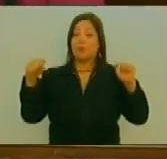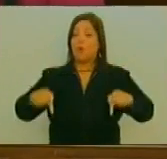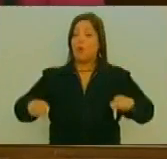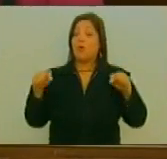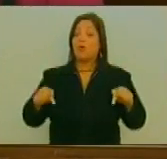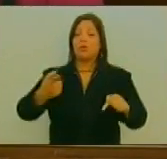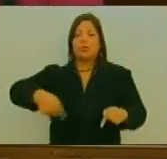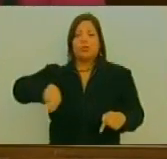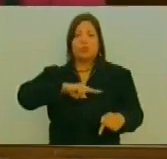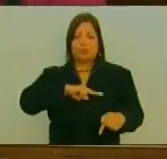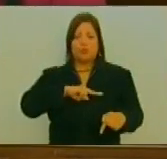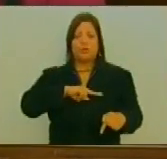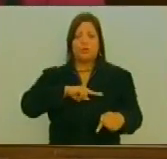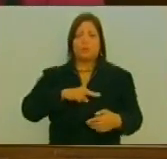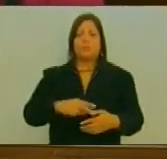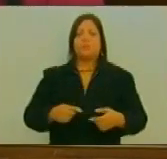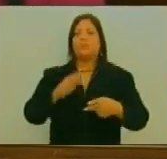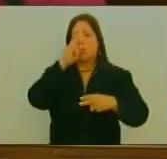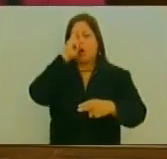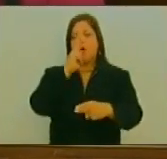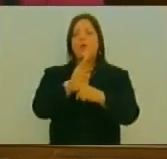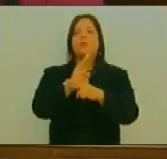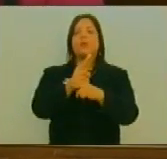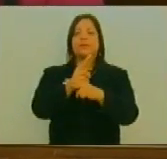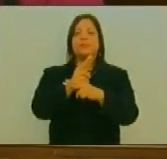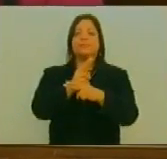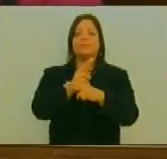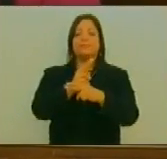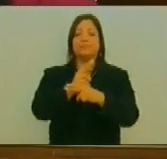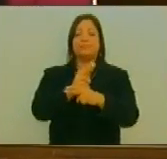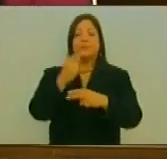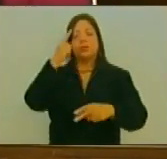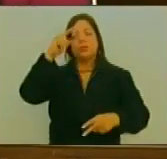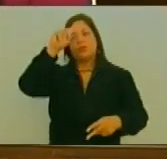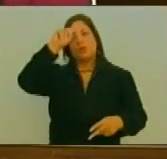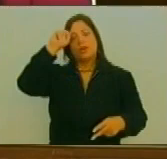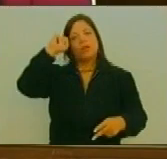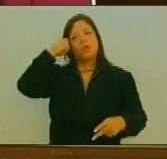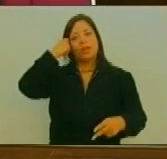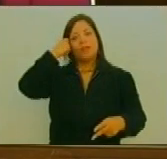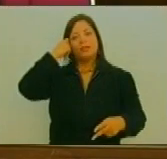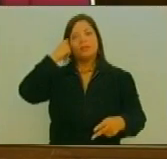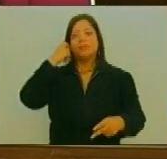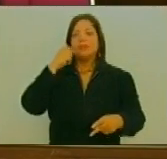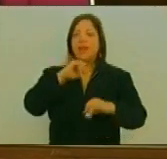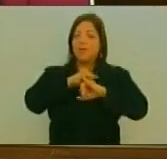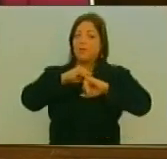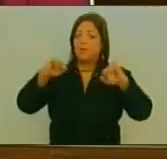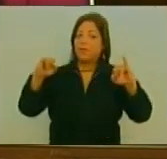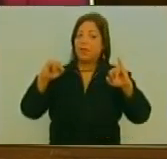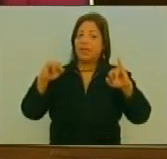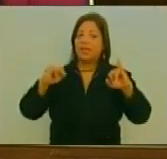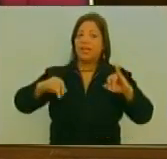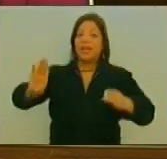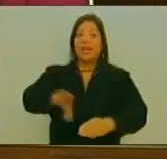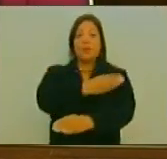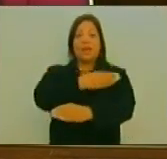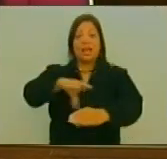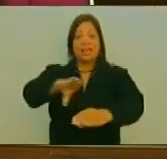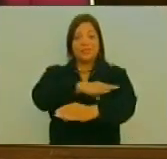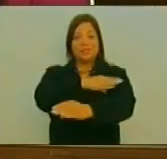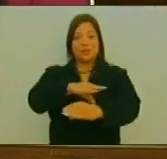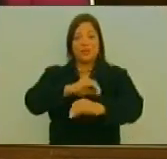Nosotros Tenemos Que Rendirle Homenaje Debemos Recordar Que Al Final De La Sesión Hay Una Cantata